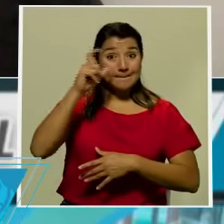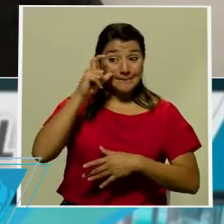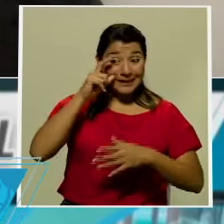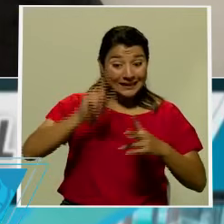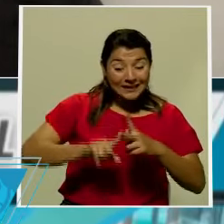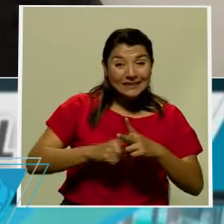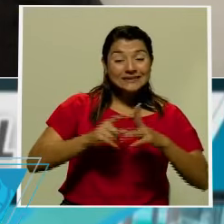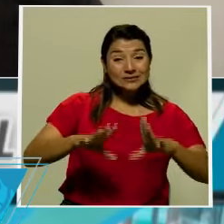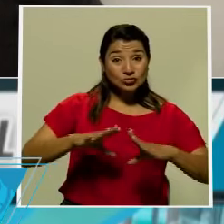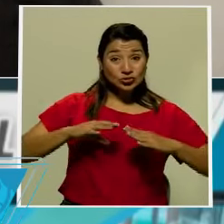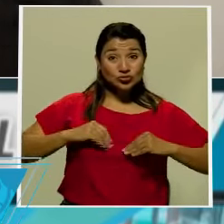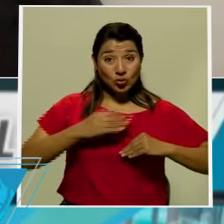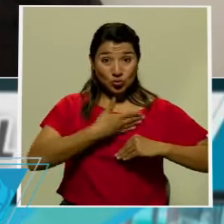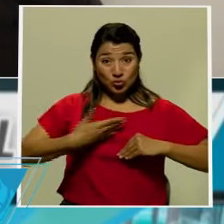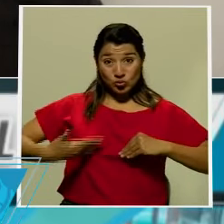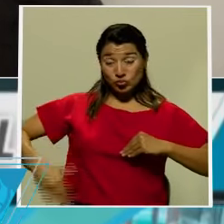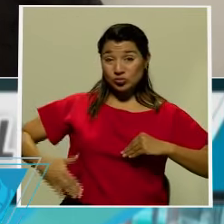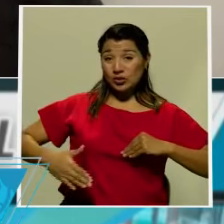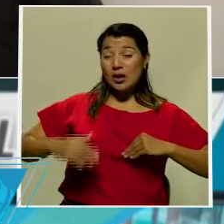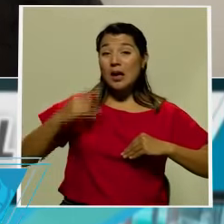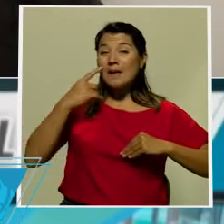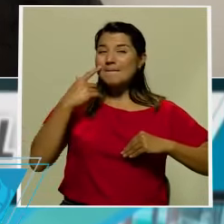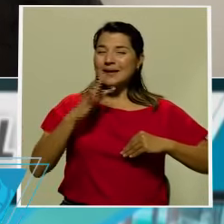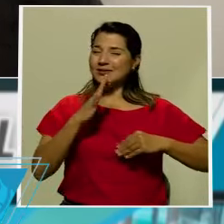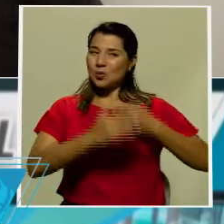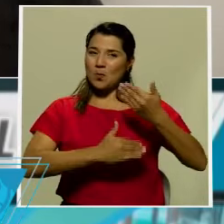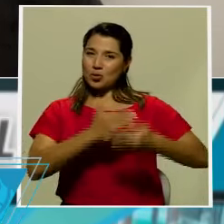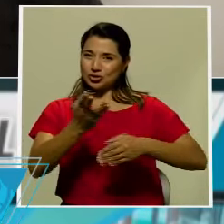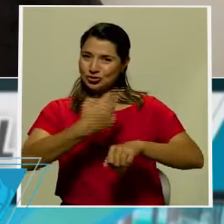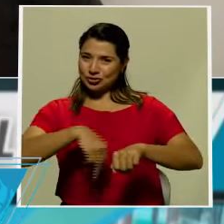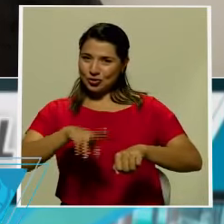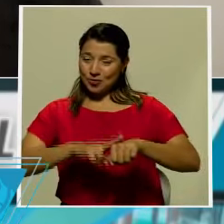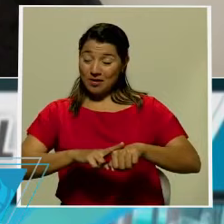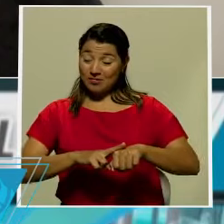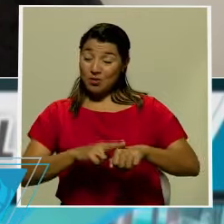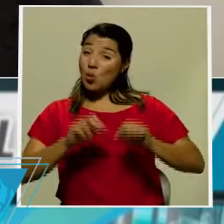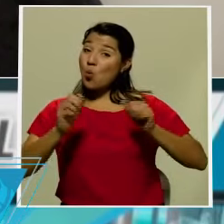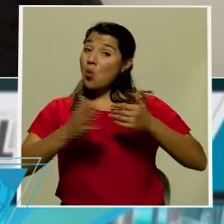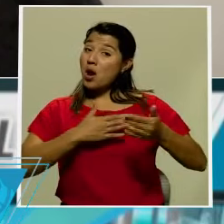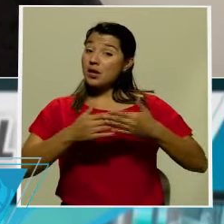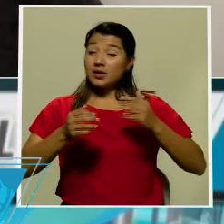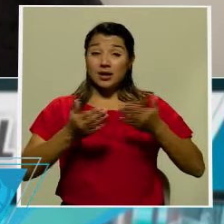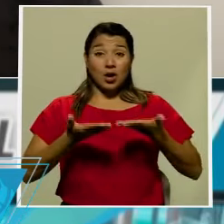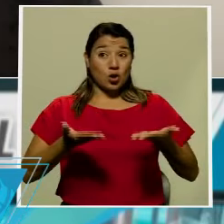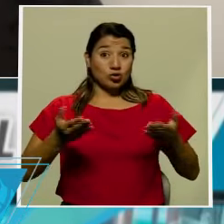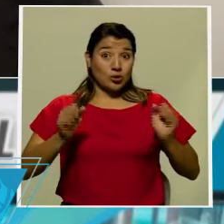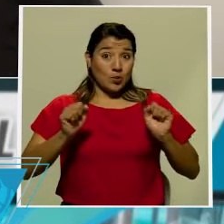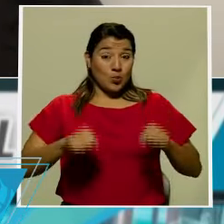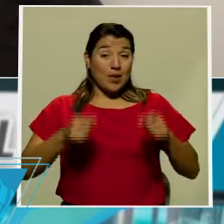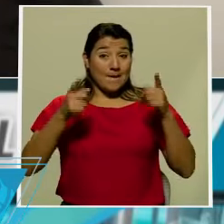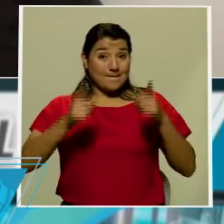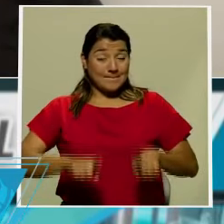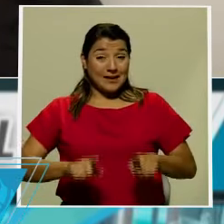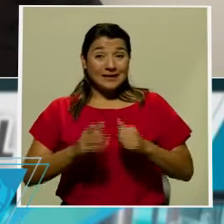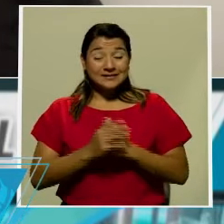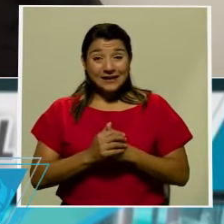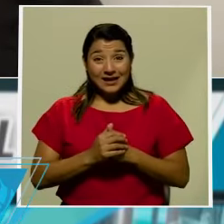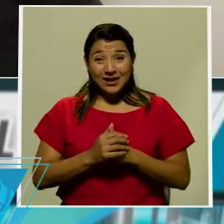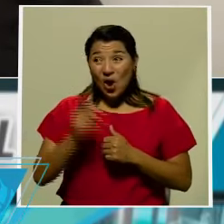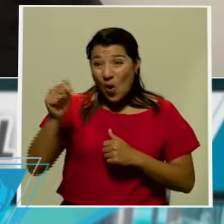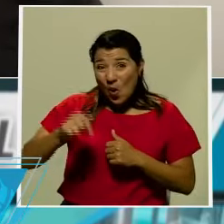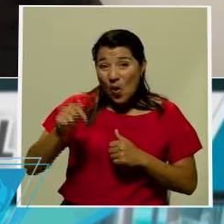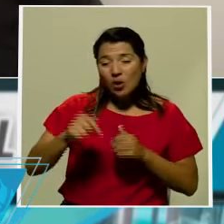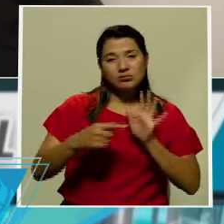Biden va a ser cualquier cosa menos típico. Todo puede ocurrir, la jornada informativa de hoy